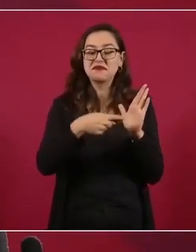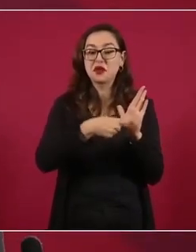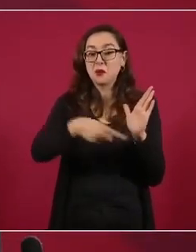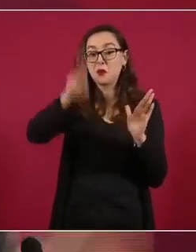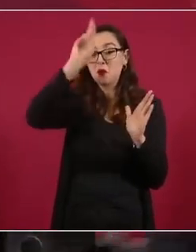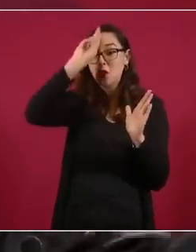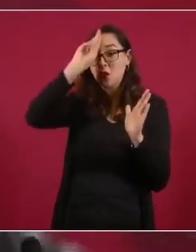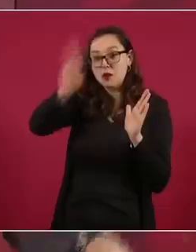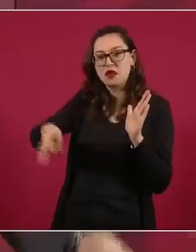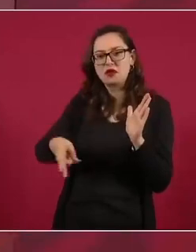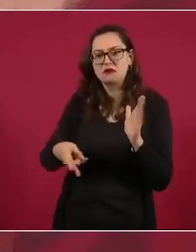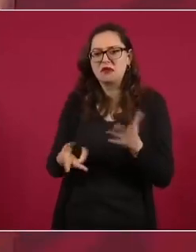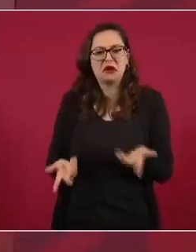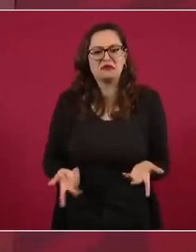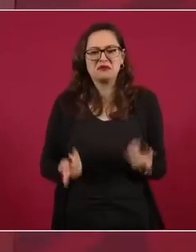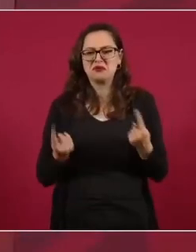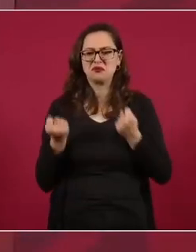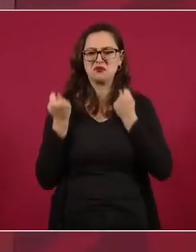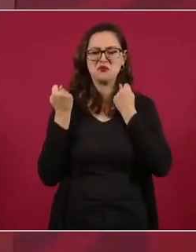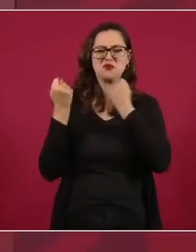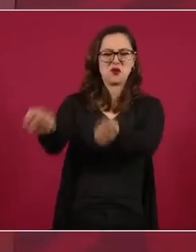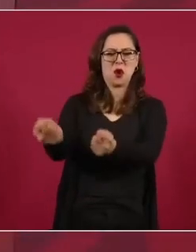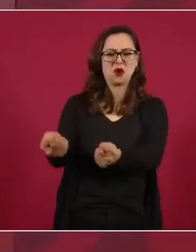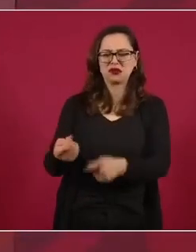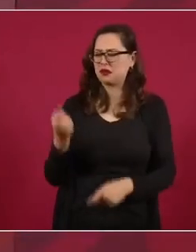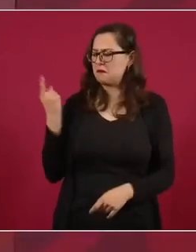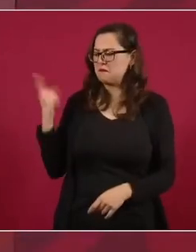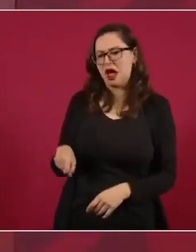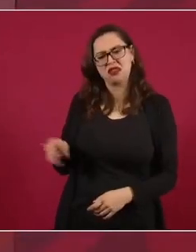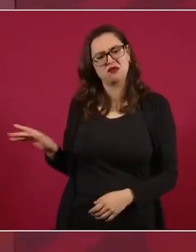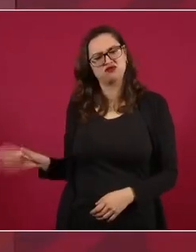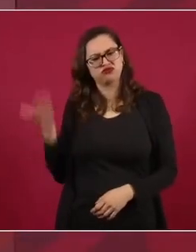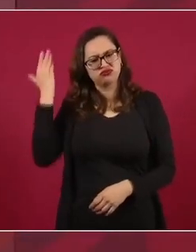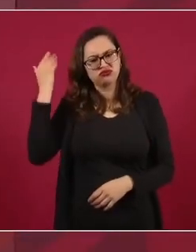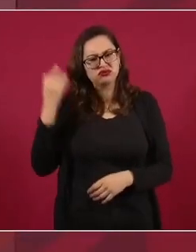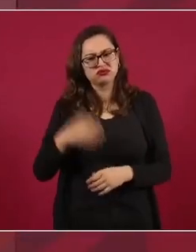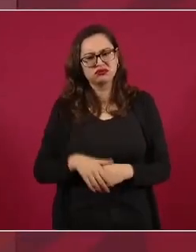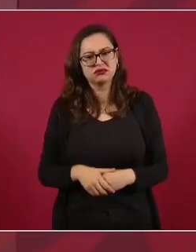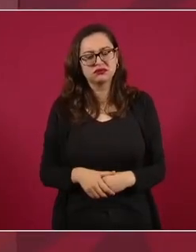Dio la orden y ahí están los militares.